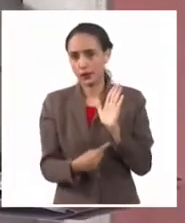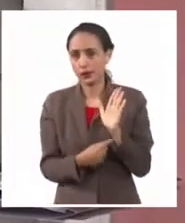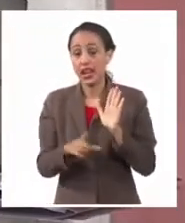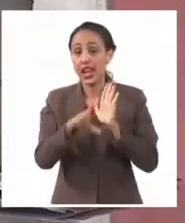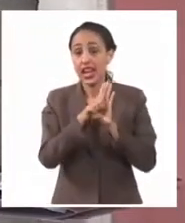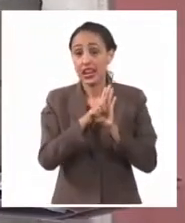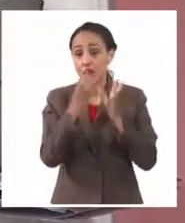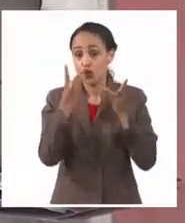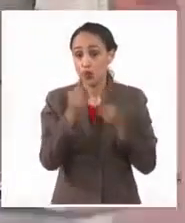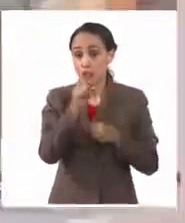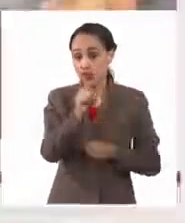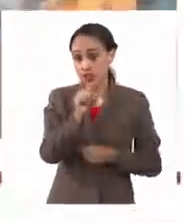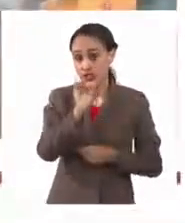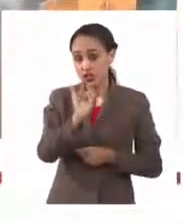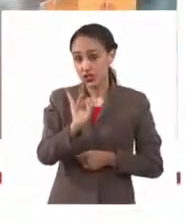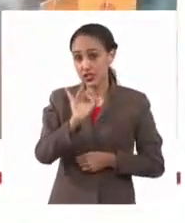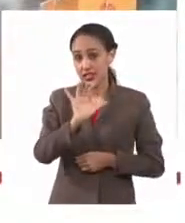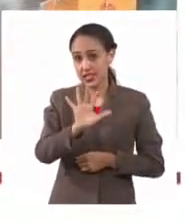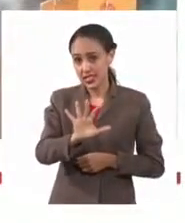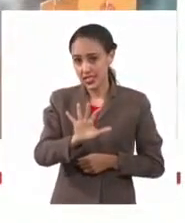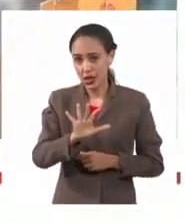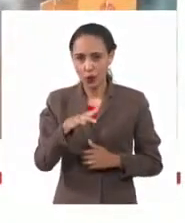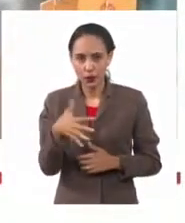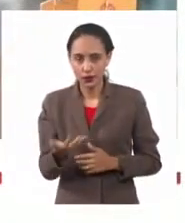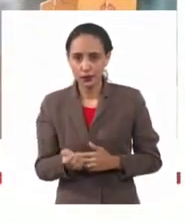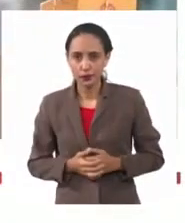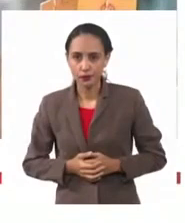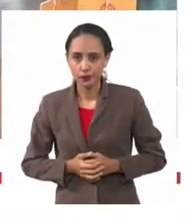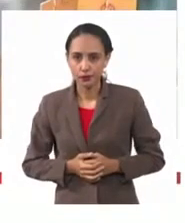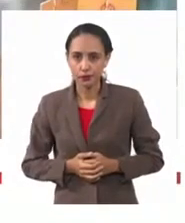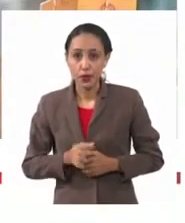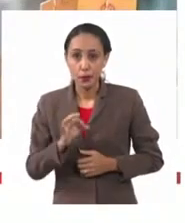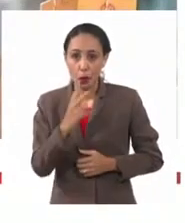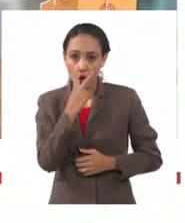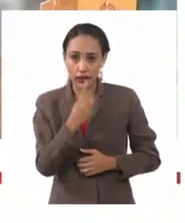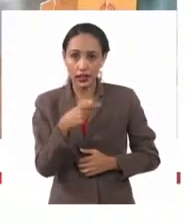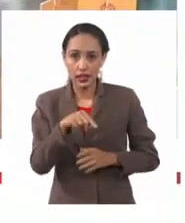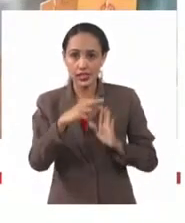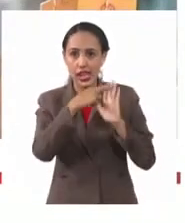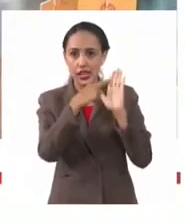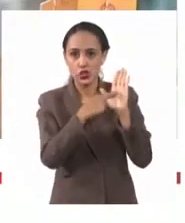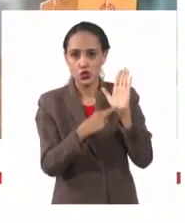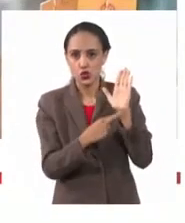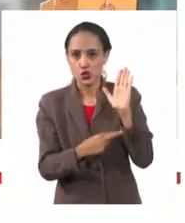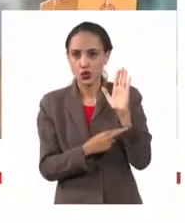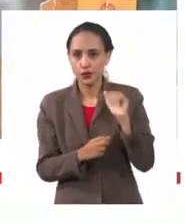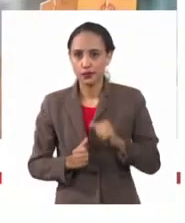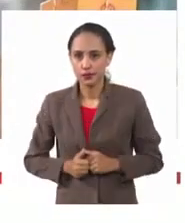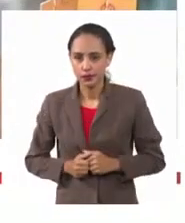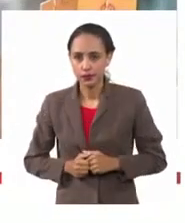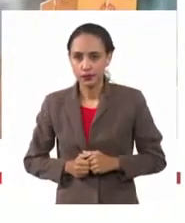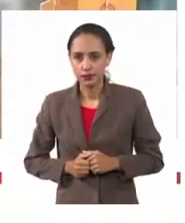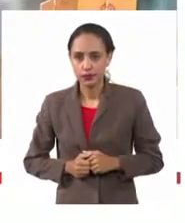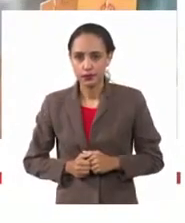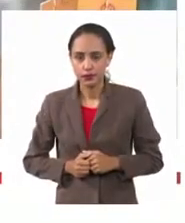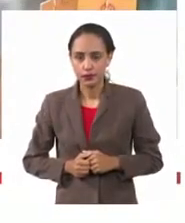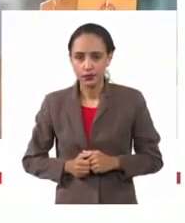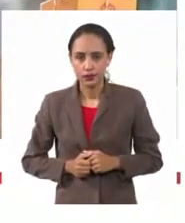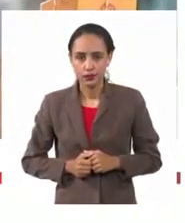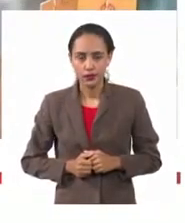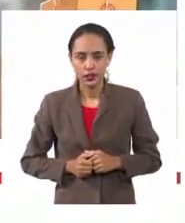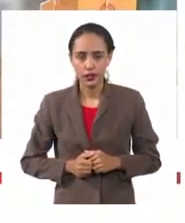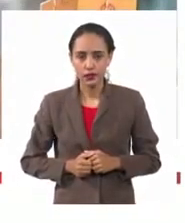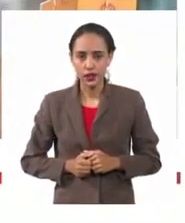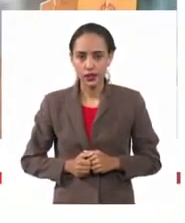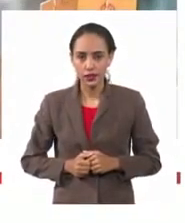va a derogar estas resoluciones. Es decir, que a partir del 15 de agosto que entra en vigor, igual